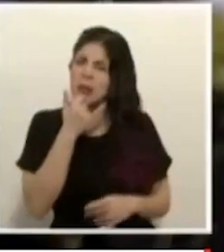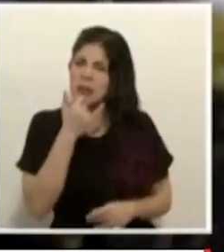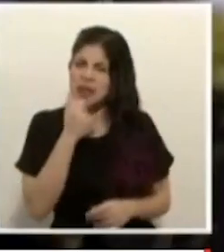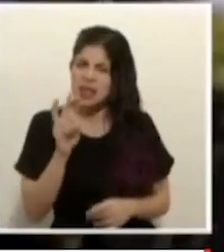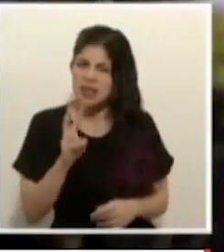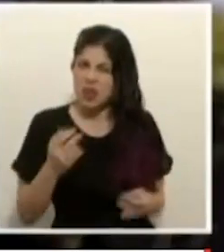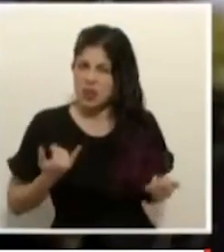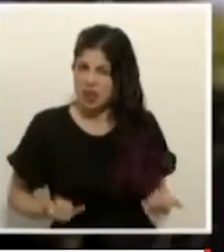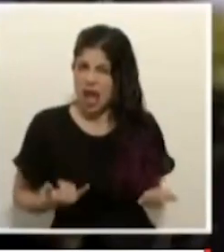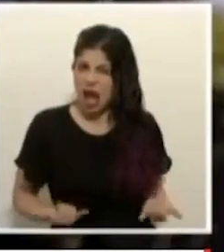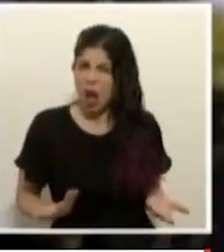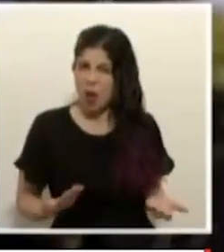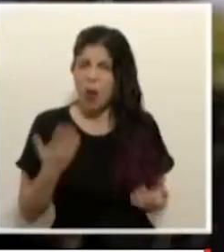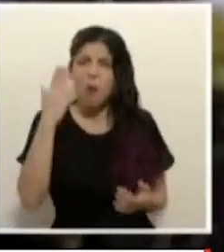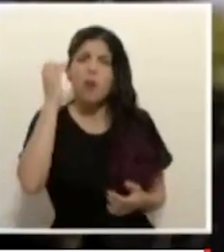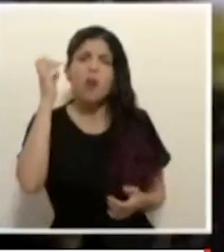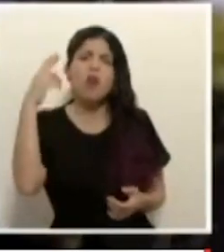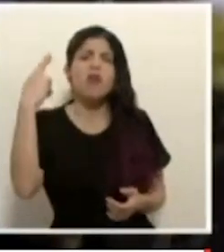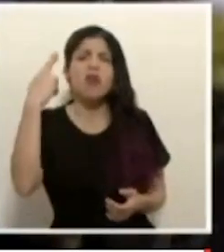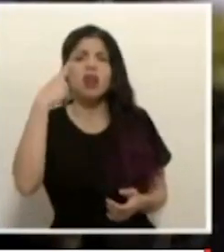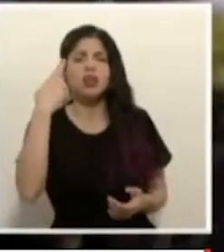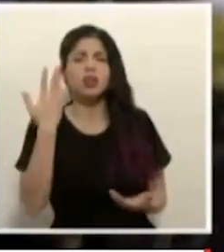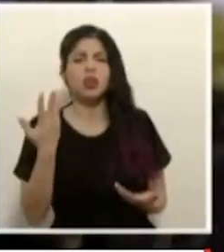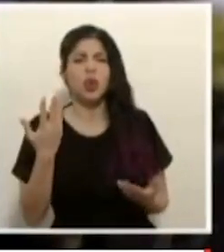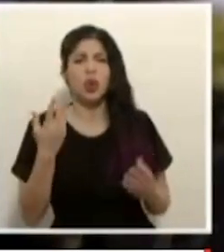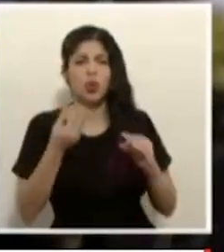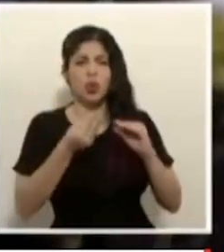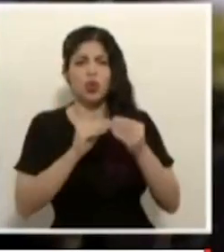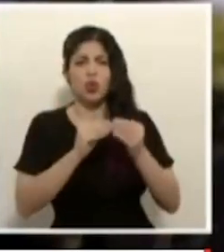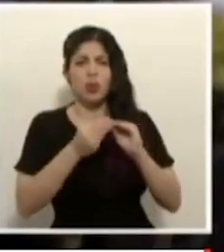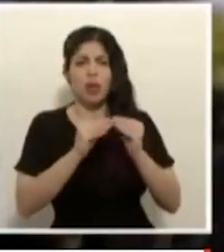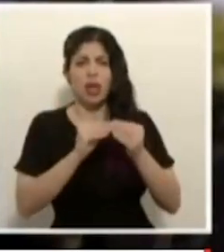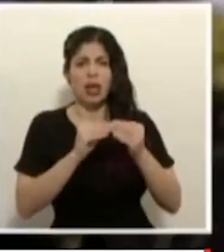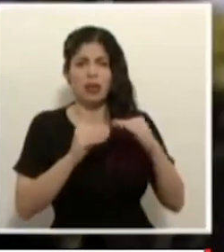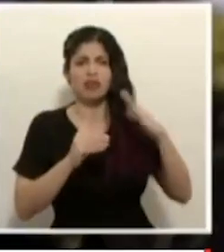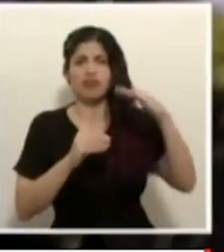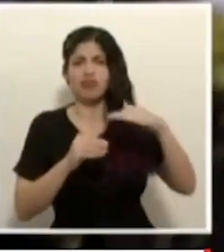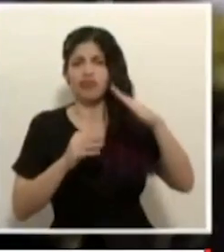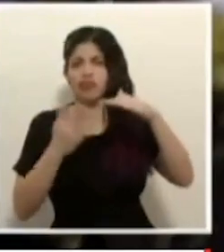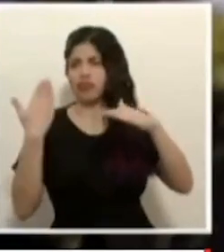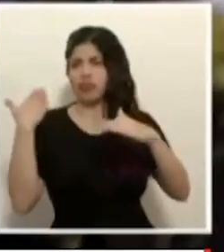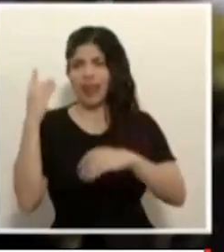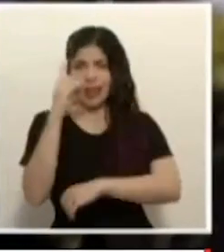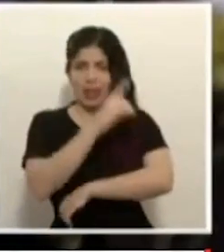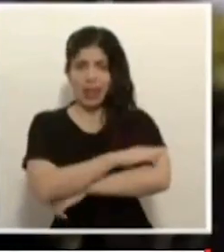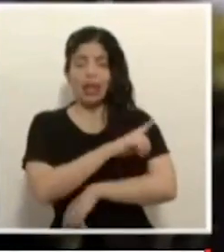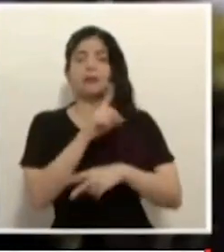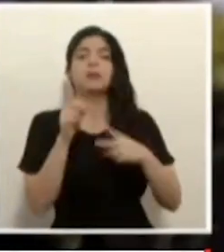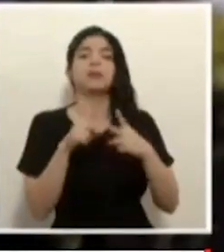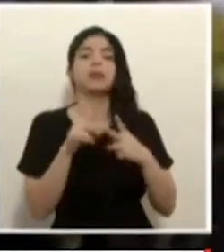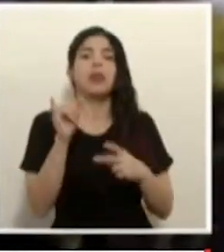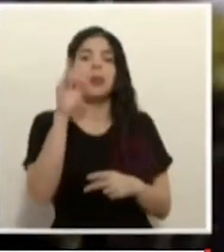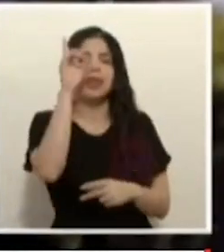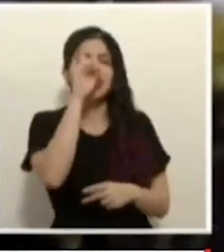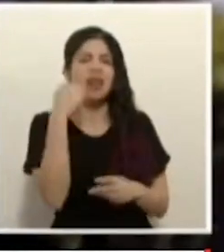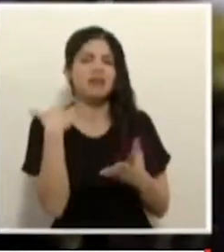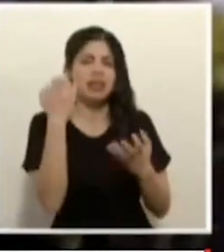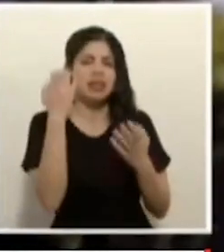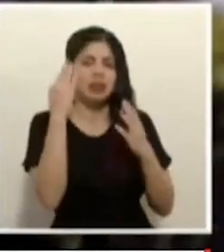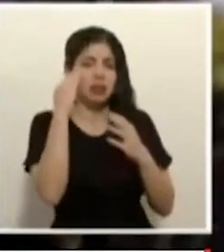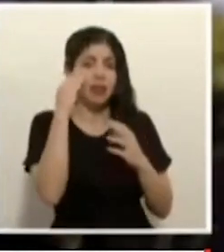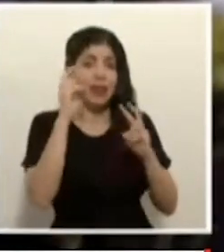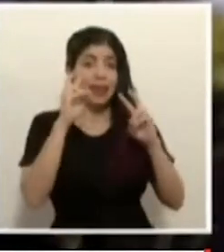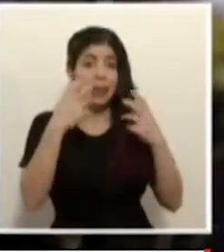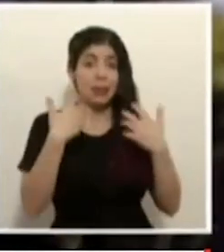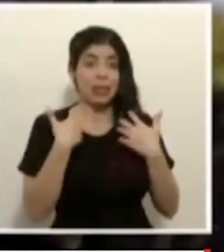el virus en este momento y a qué se deben tal vez esos datos como se han dado en estos días y quisiera saber a nivel sanitario por qué